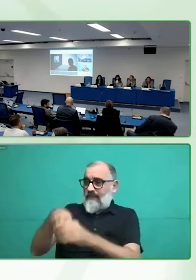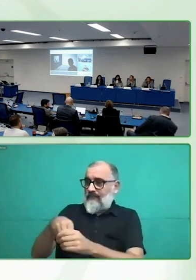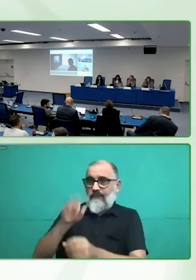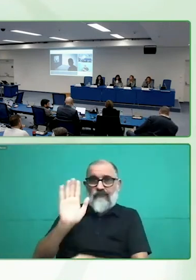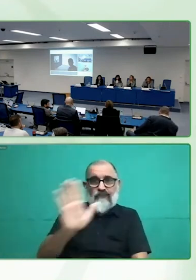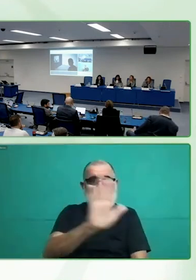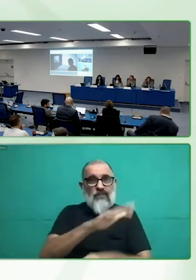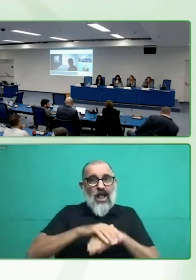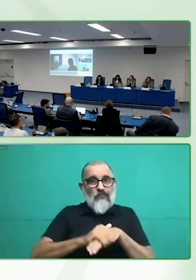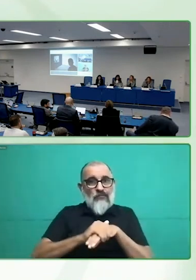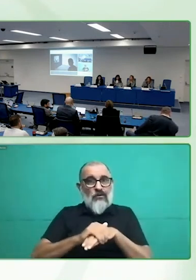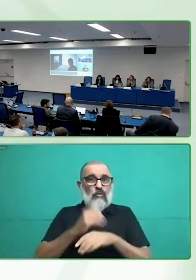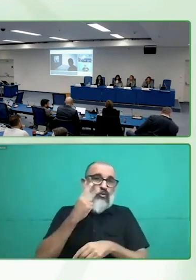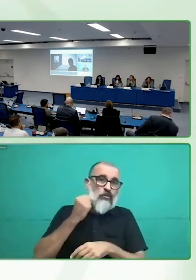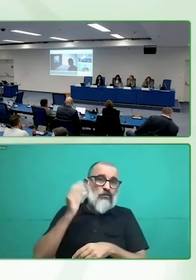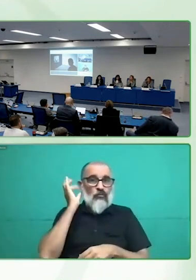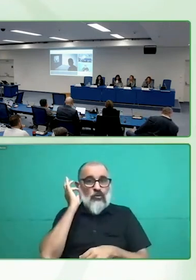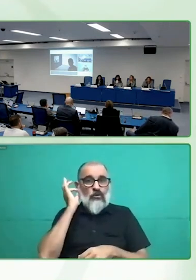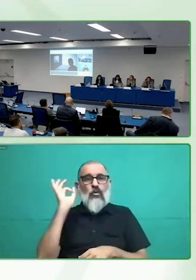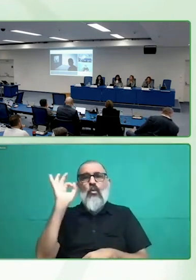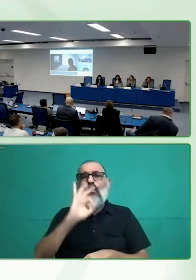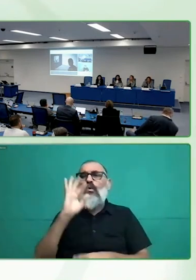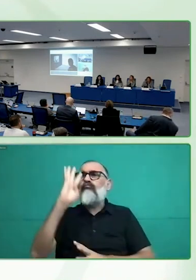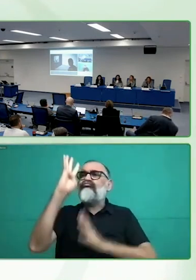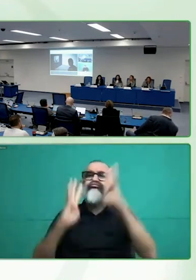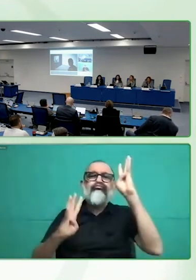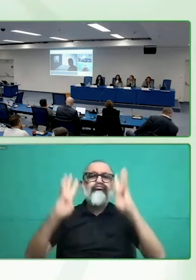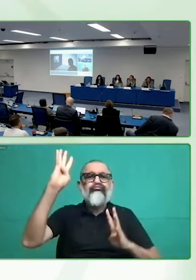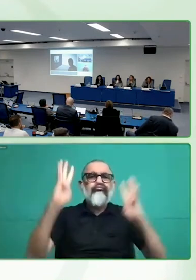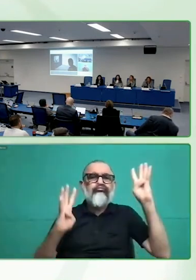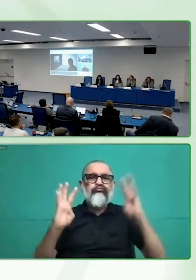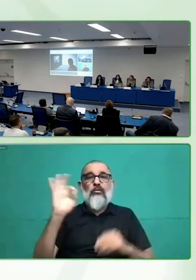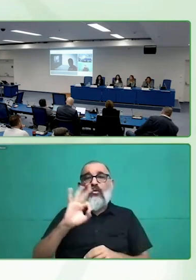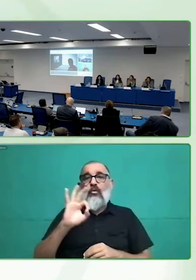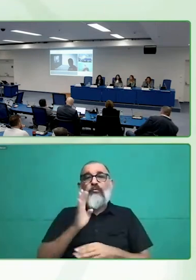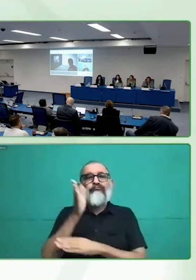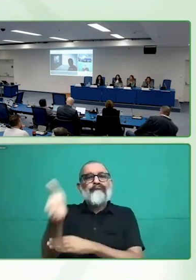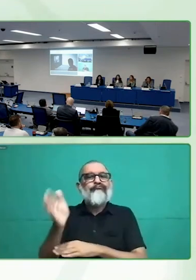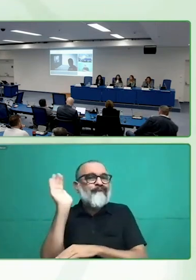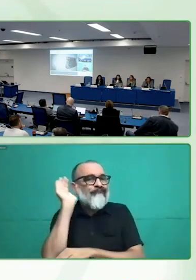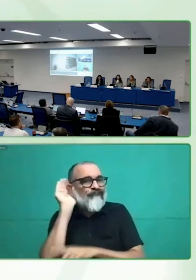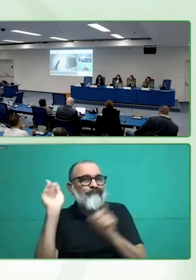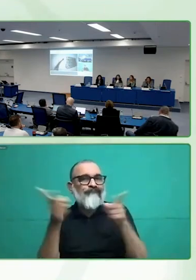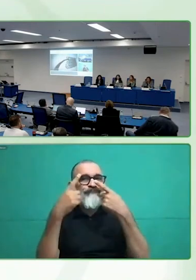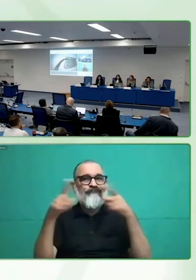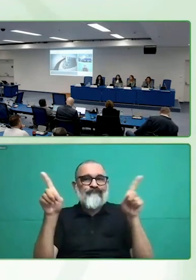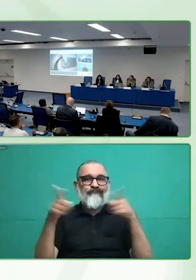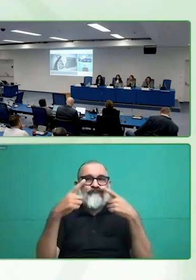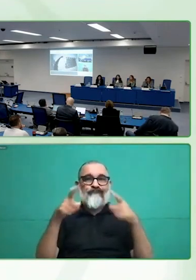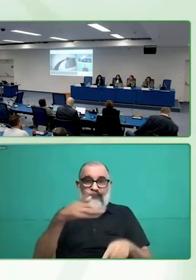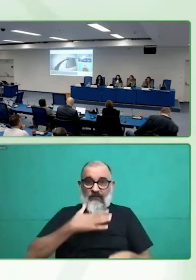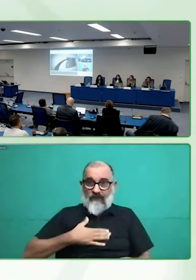concierto, porque necesitas a una persona que te ayude y no tienes a nadie.